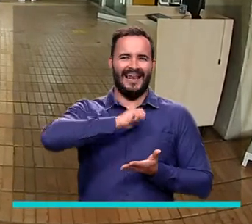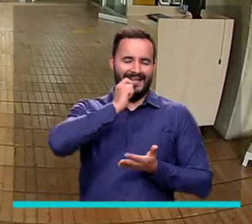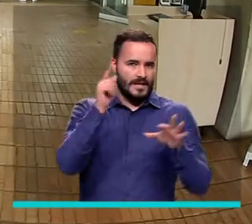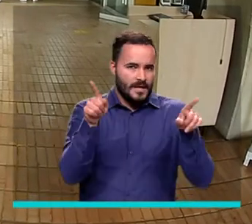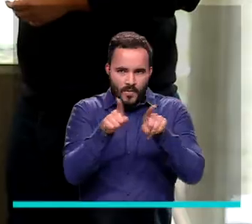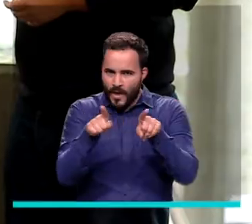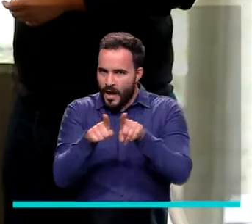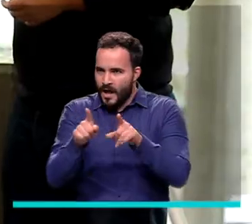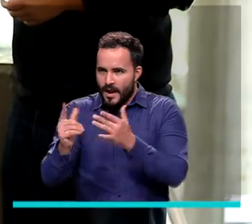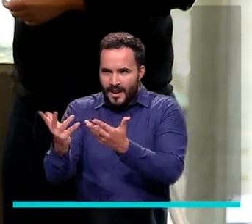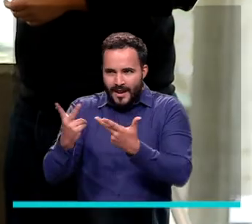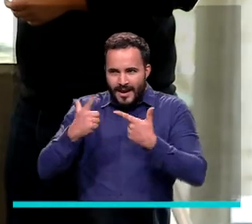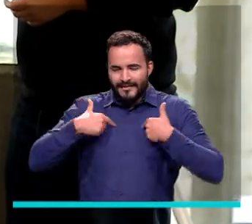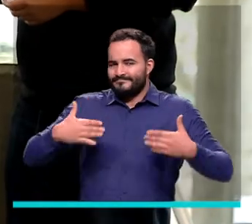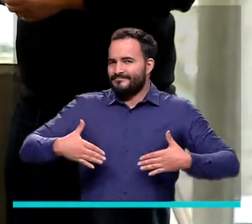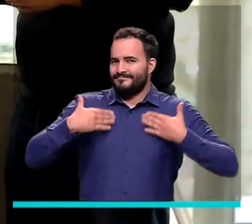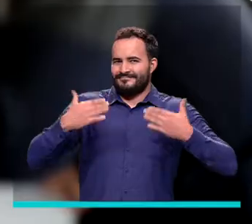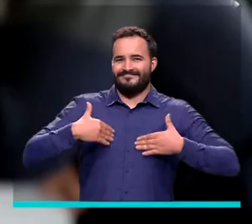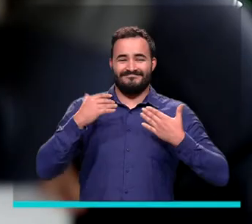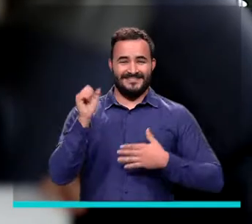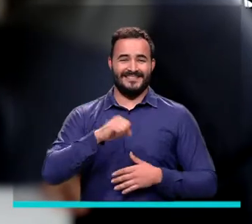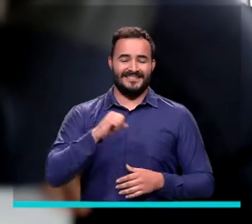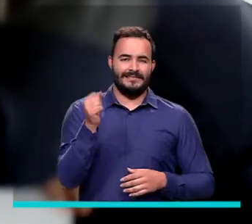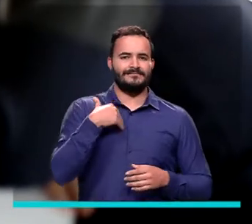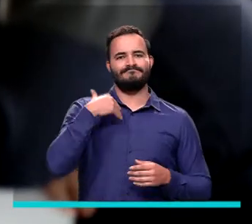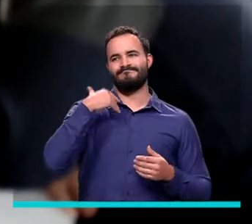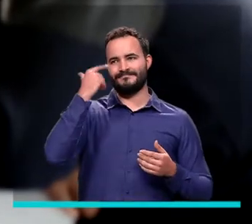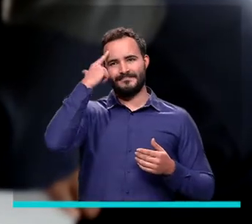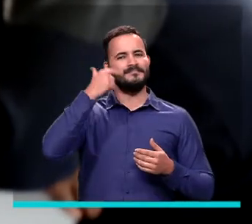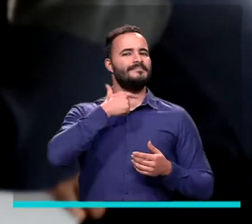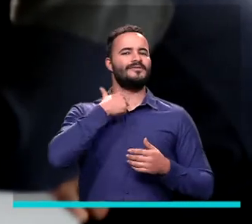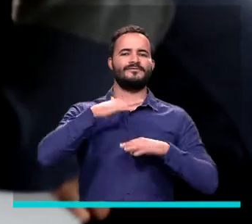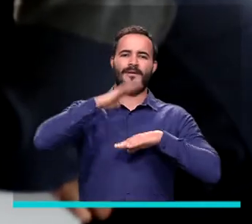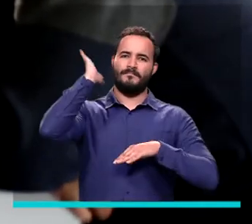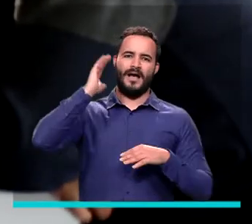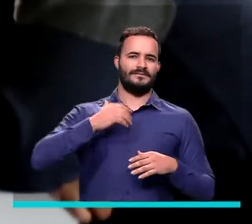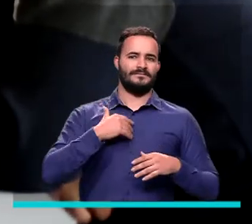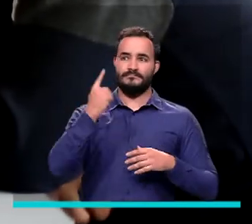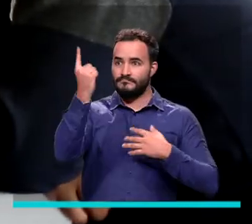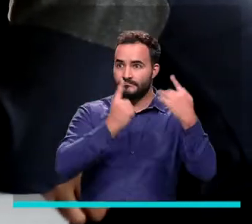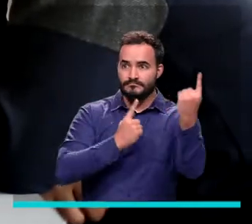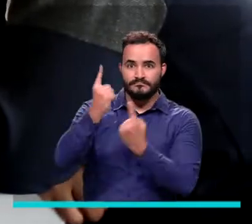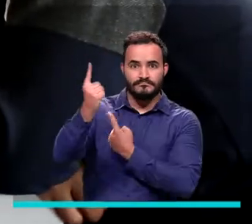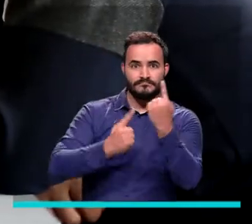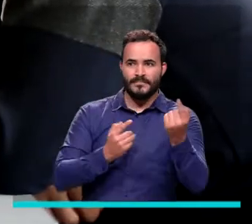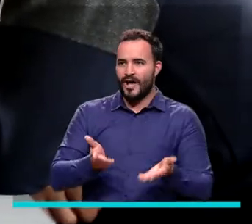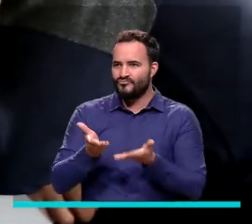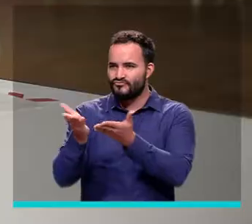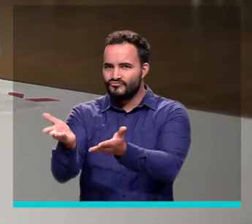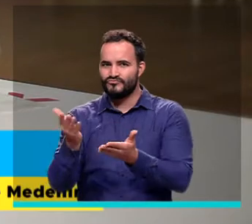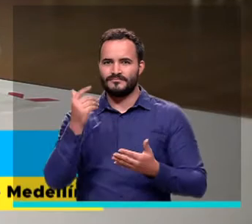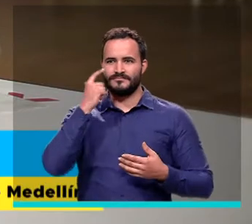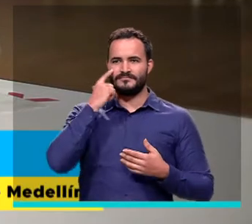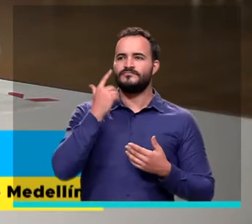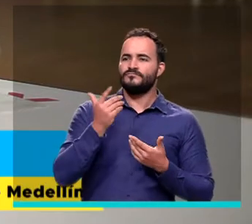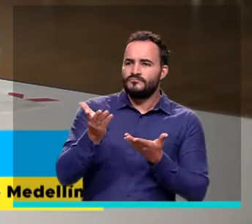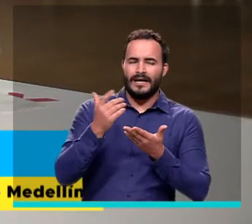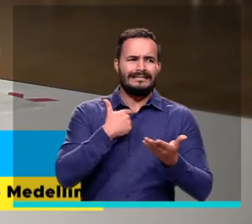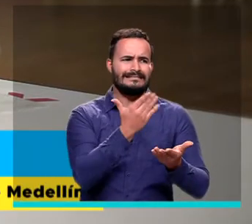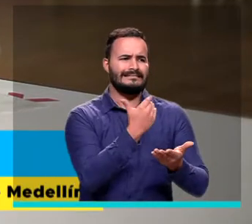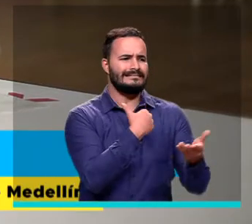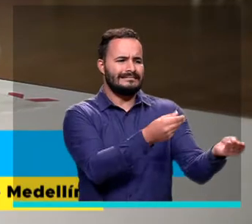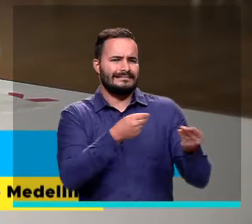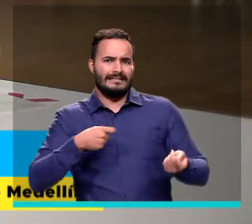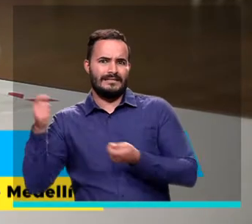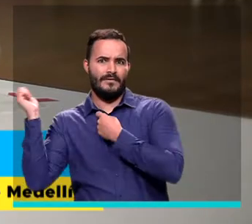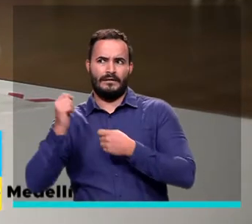con gusto y alegría porque soy de los que me gusta prestar libros al menos entre 3-4 veces por semana y